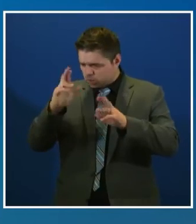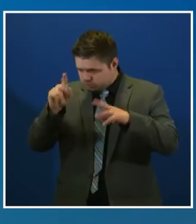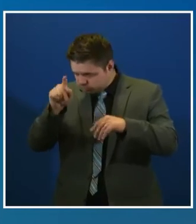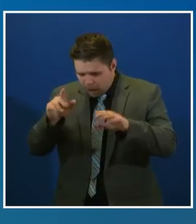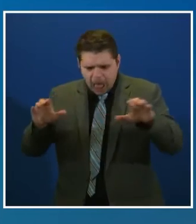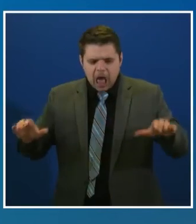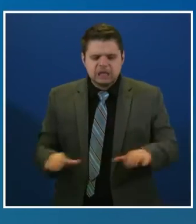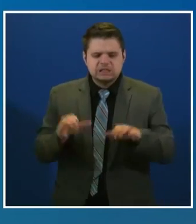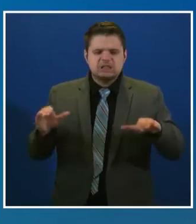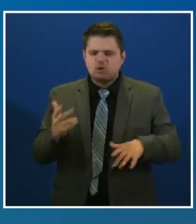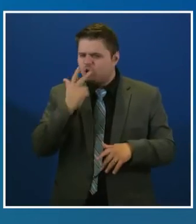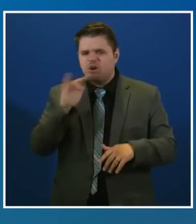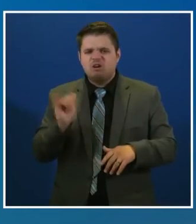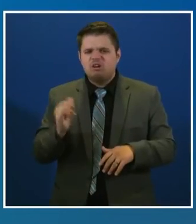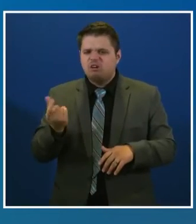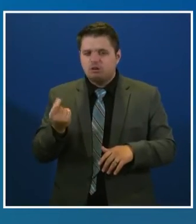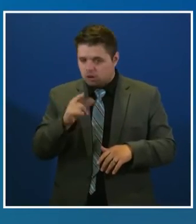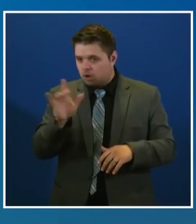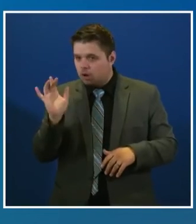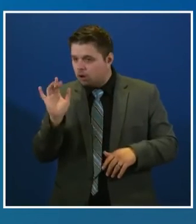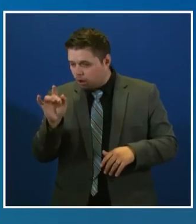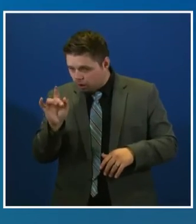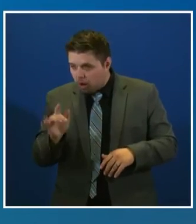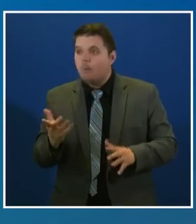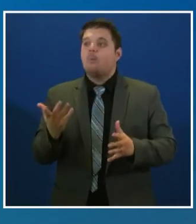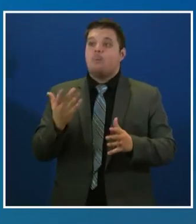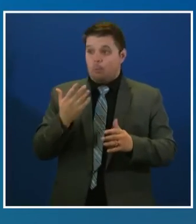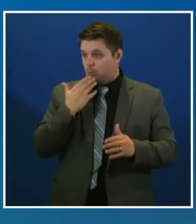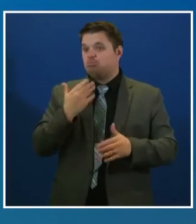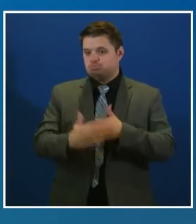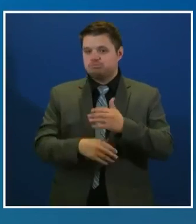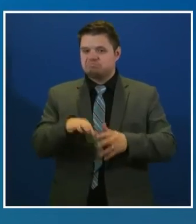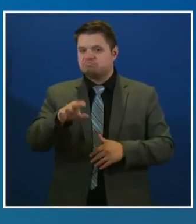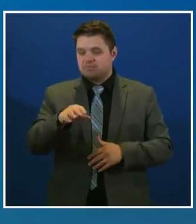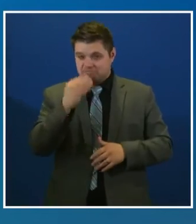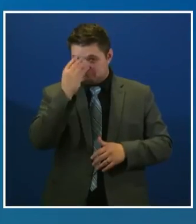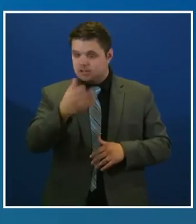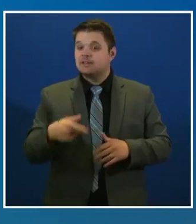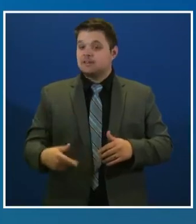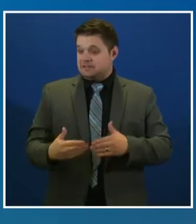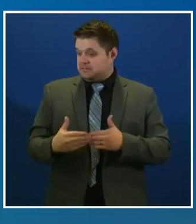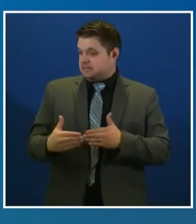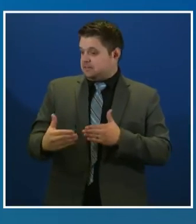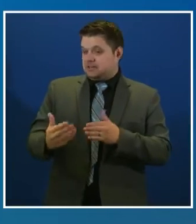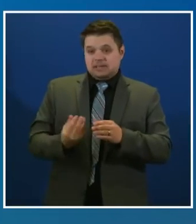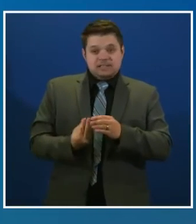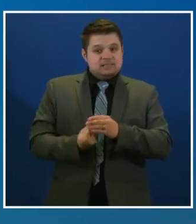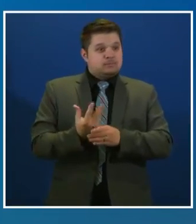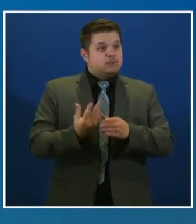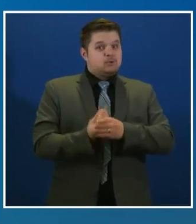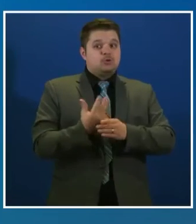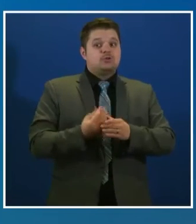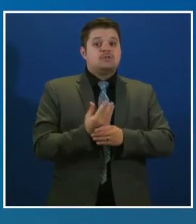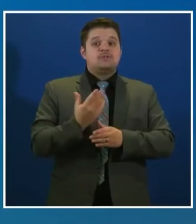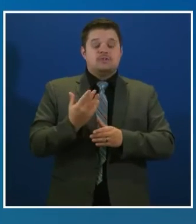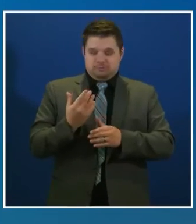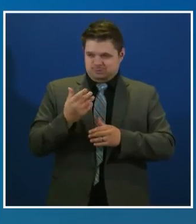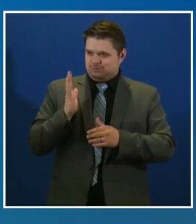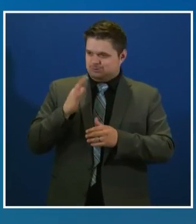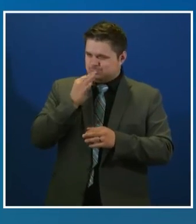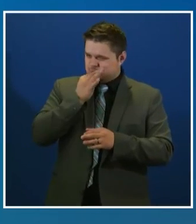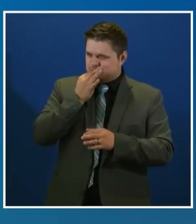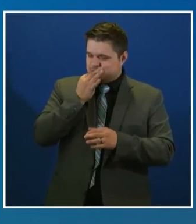y las cosas se ven más brillantes. Estamos llegando al final del túnel y vemos la luz. Estamos sumamente cerca. Y hasta entonces,